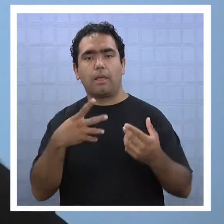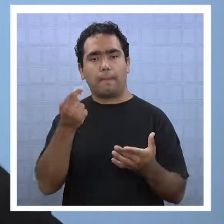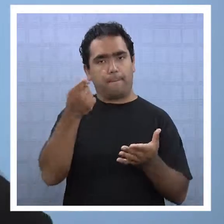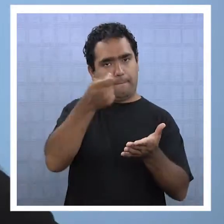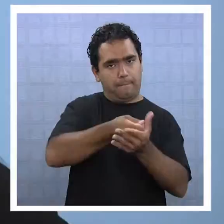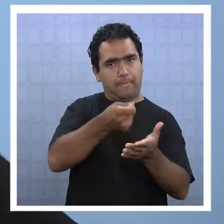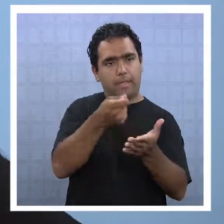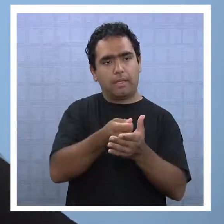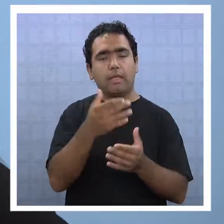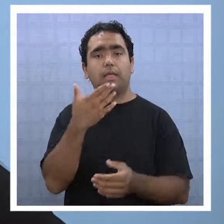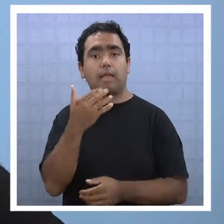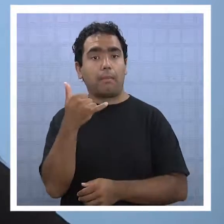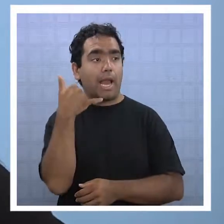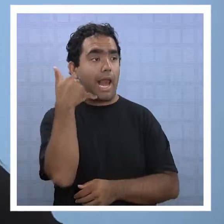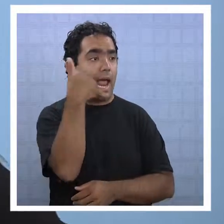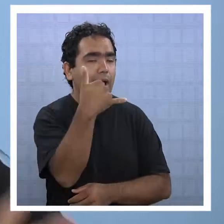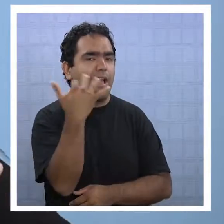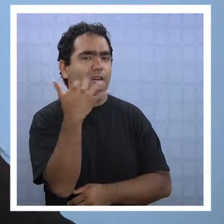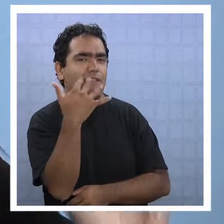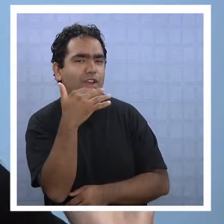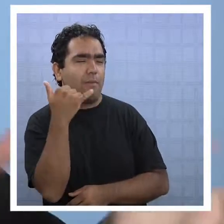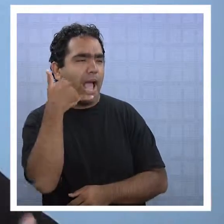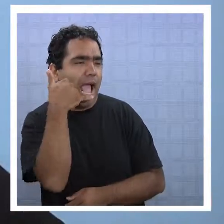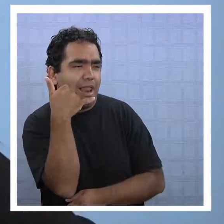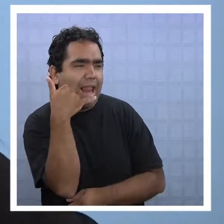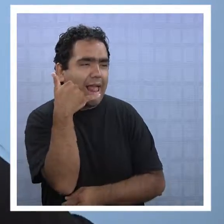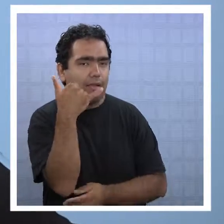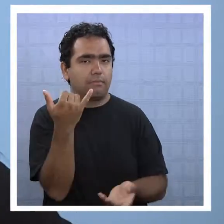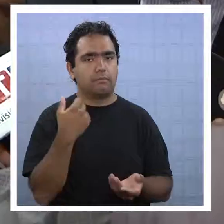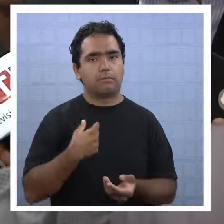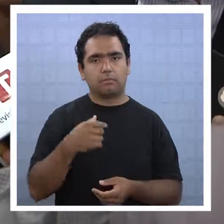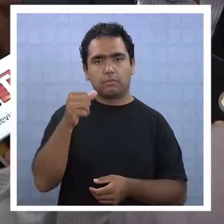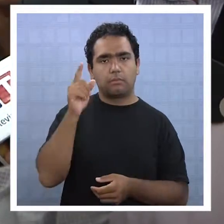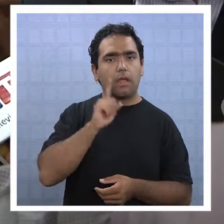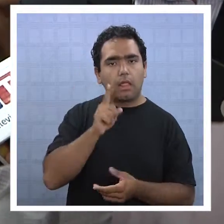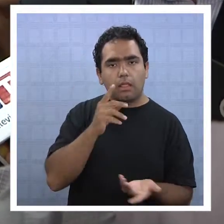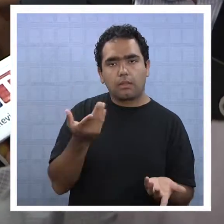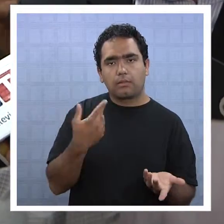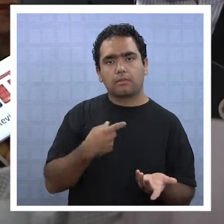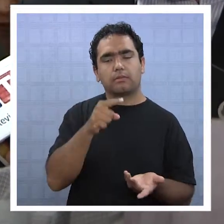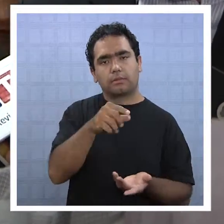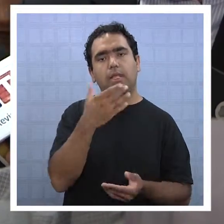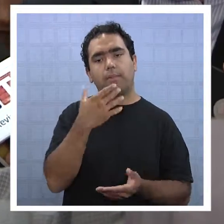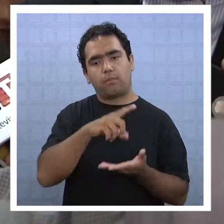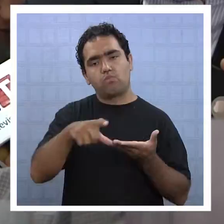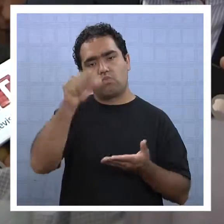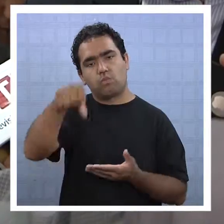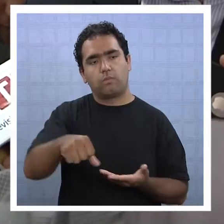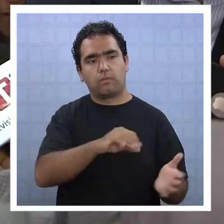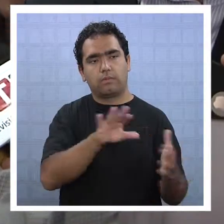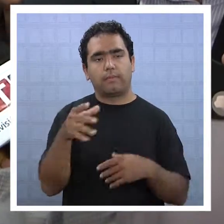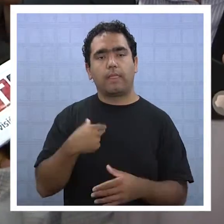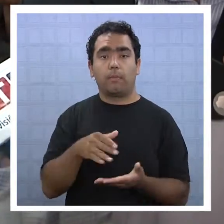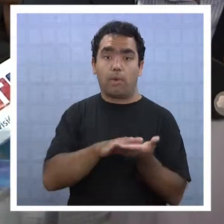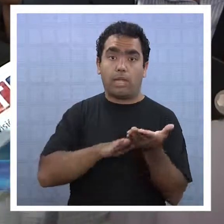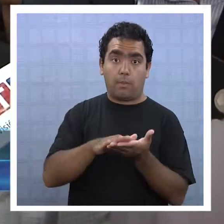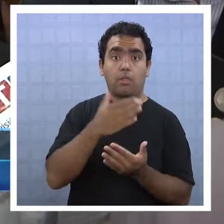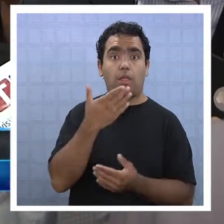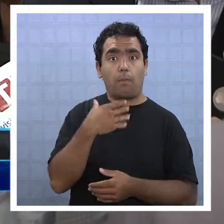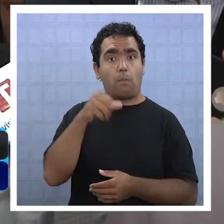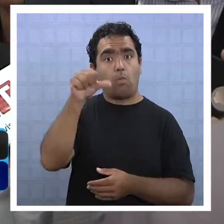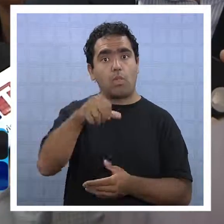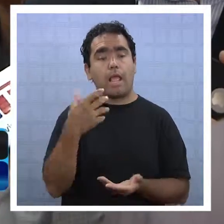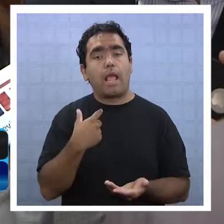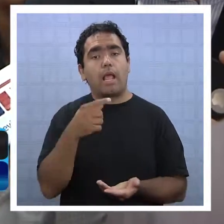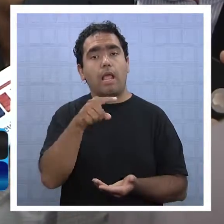a servicios de emergencia, creando confusión y alarma. Otras inquietudes también, como por ejemplo los llamados que